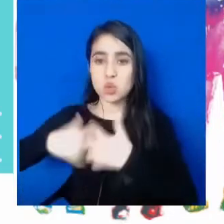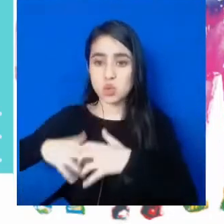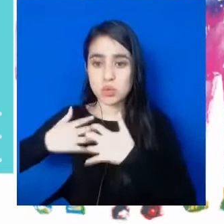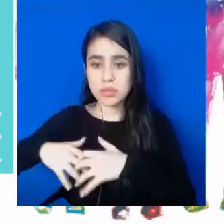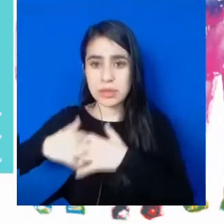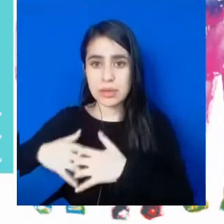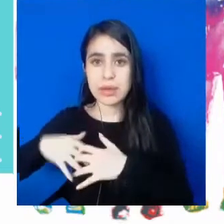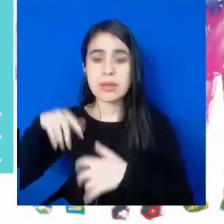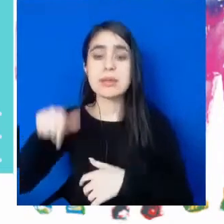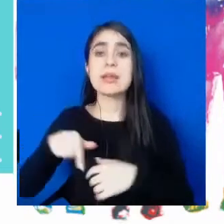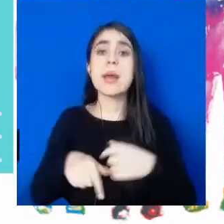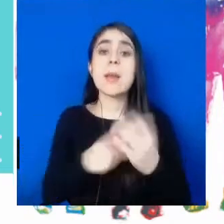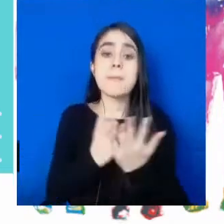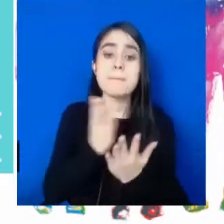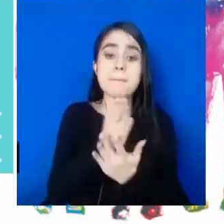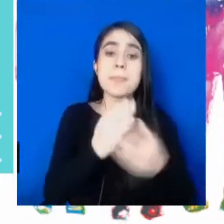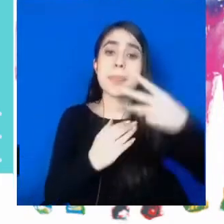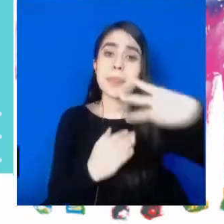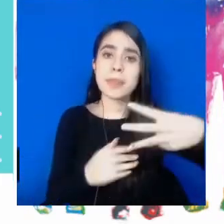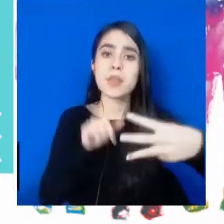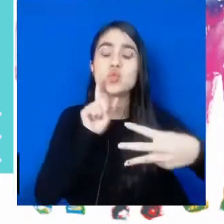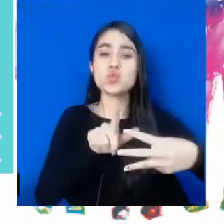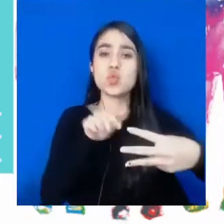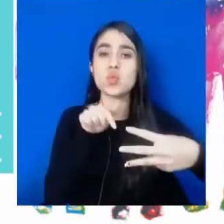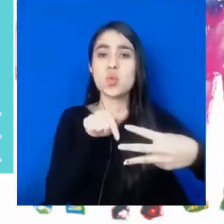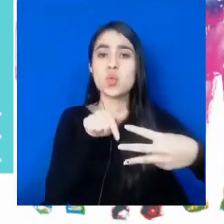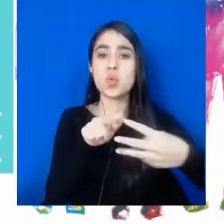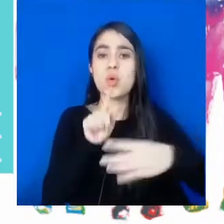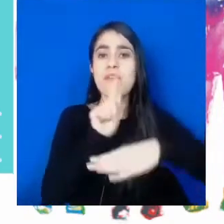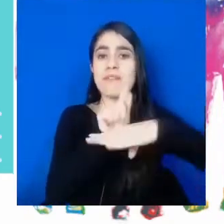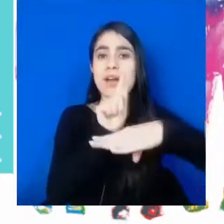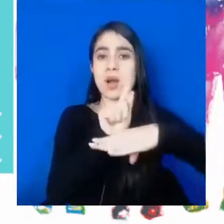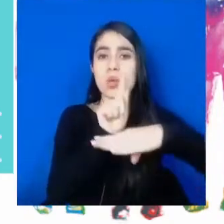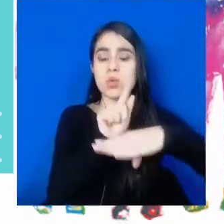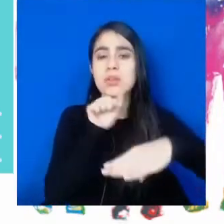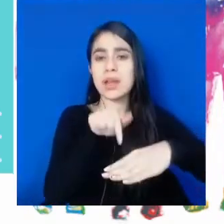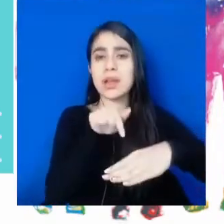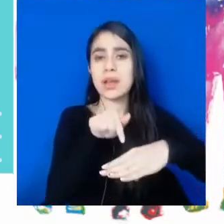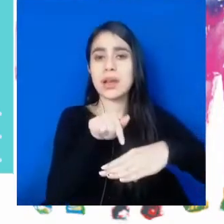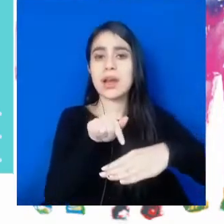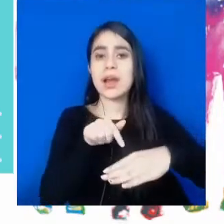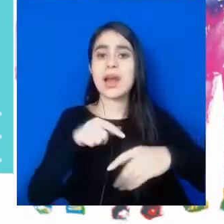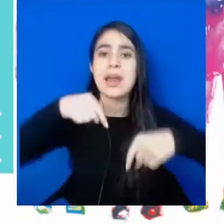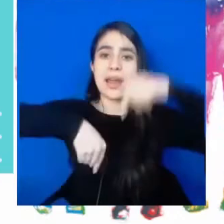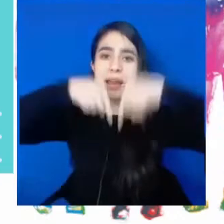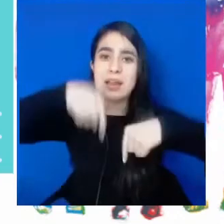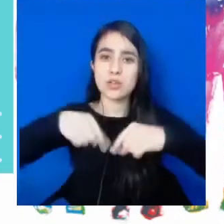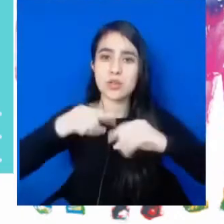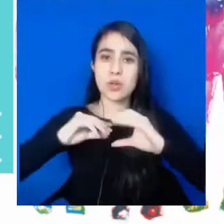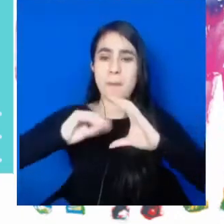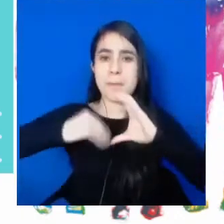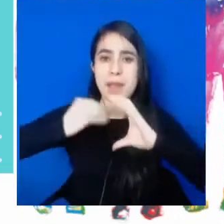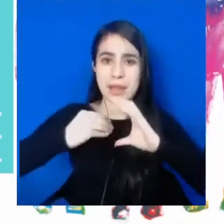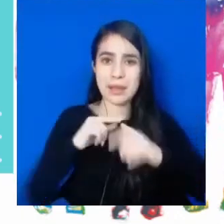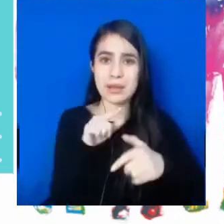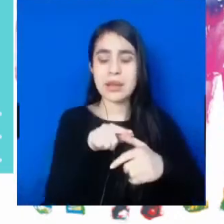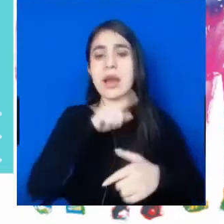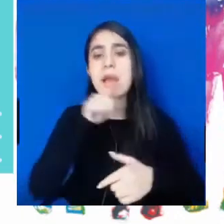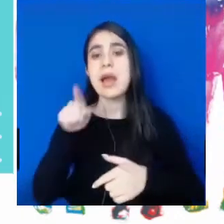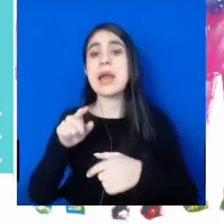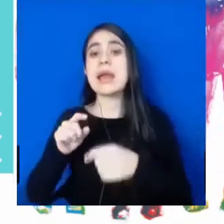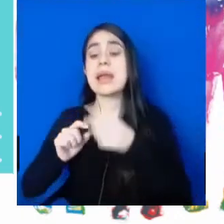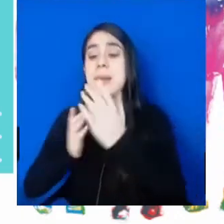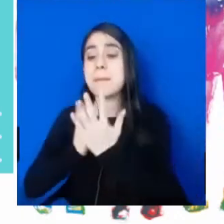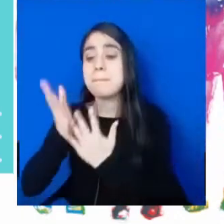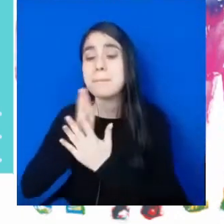Industriales, tres programas en la Facultad de Electromecánica y tres